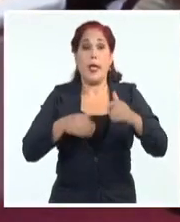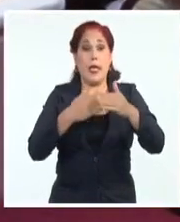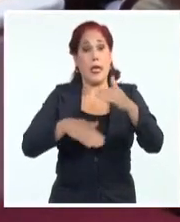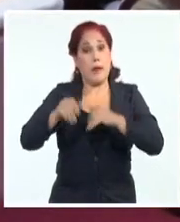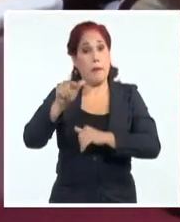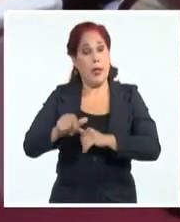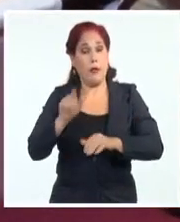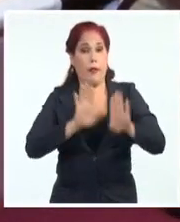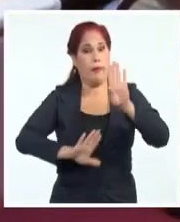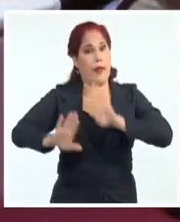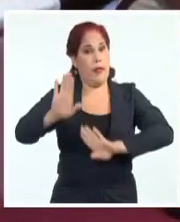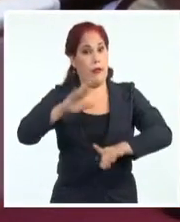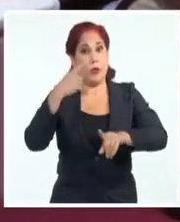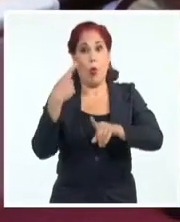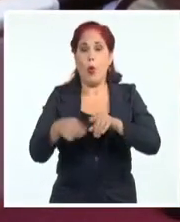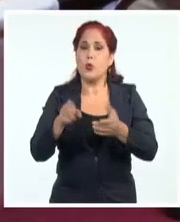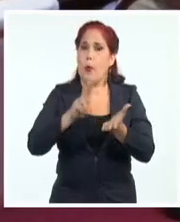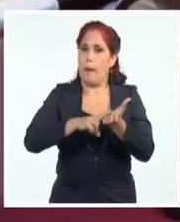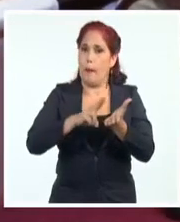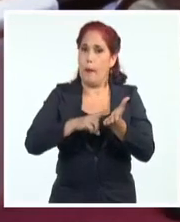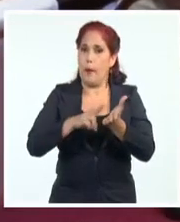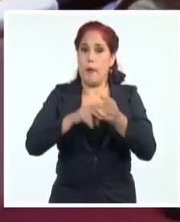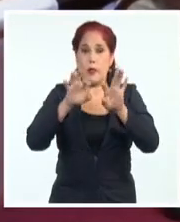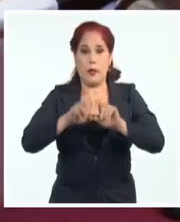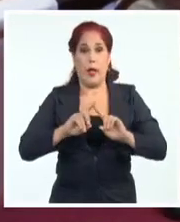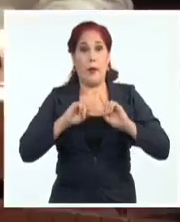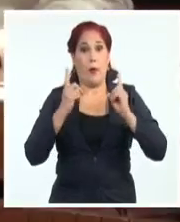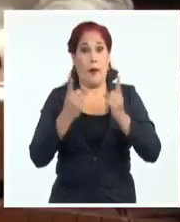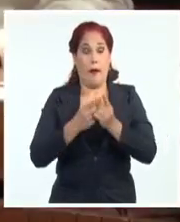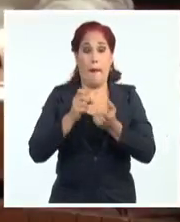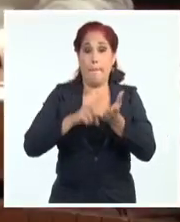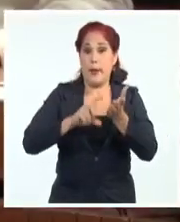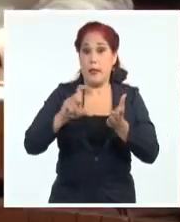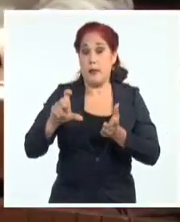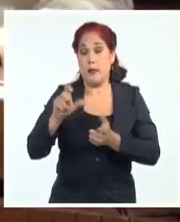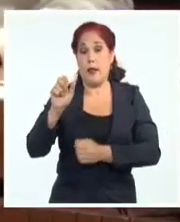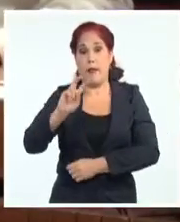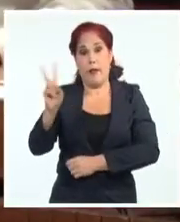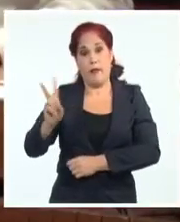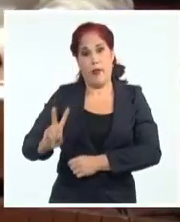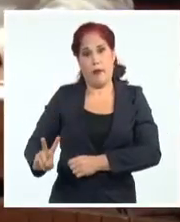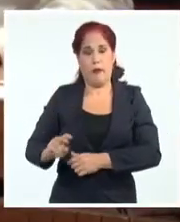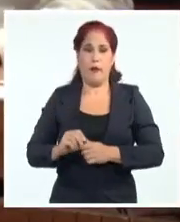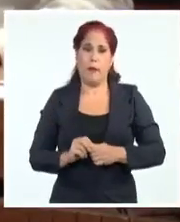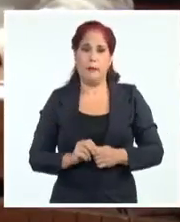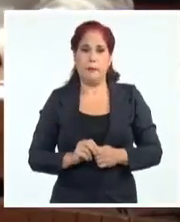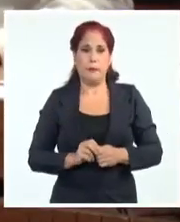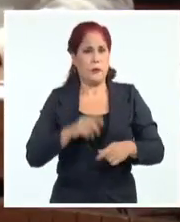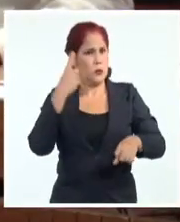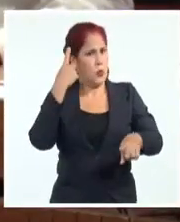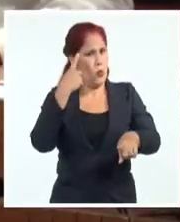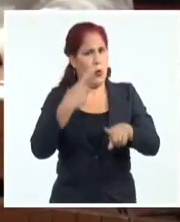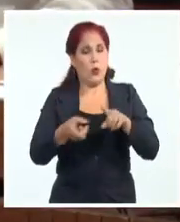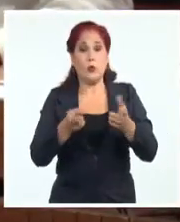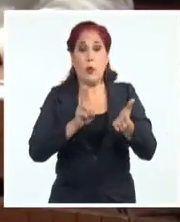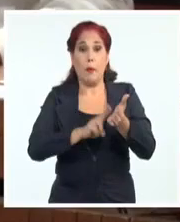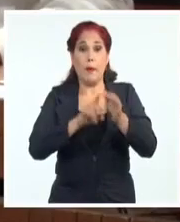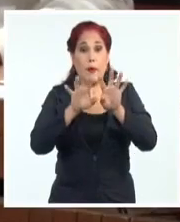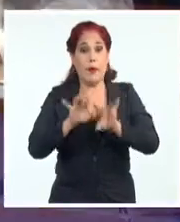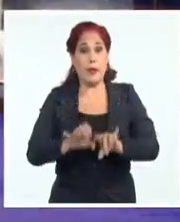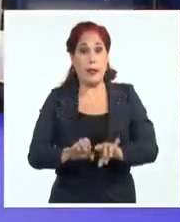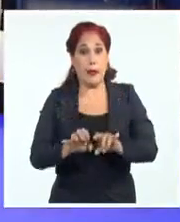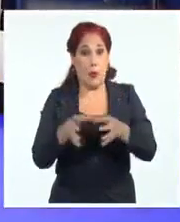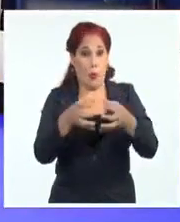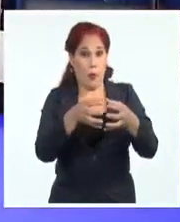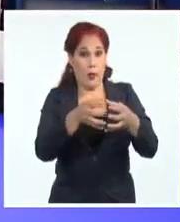Tien Dun, miembro del Buró Político y Secretario del Partido Comunista de Vietnam de Hanoi. Le Minh Hun, miembro del Secretariado del